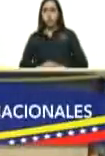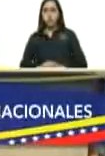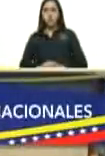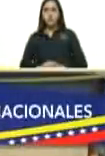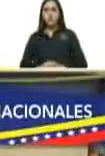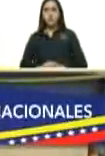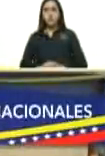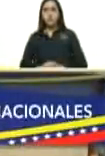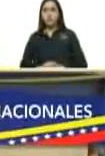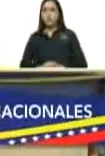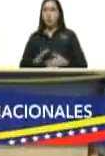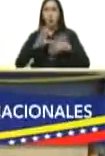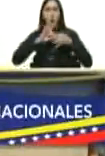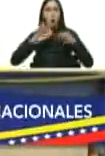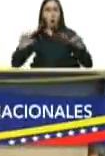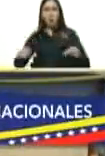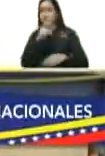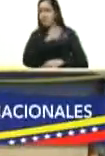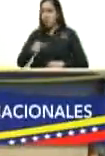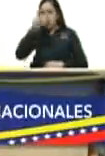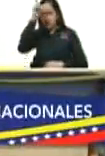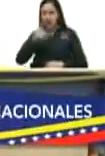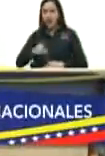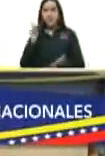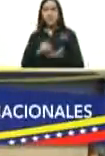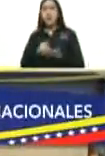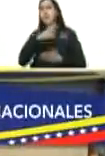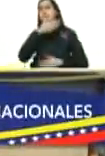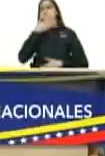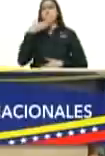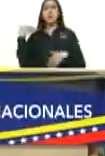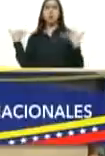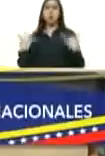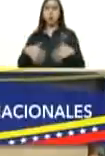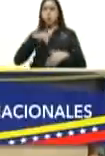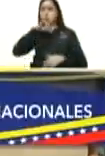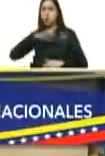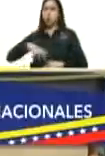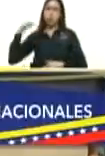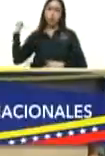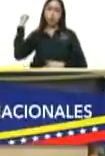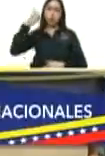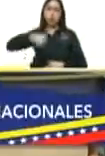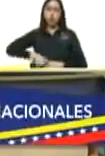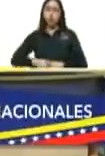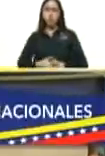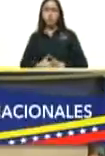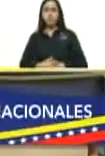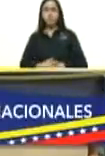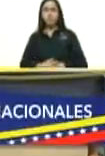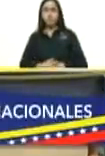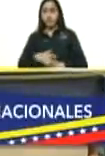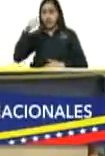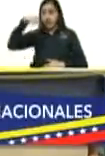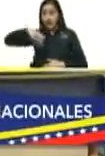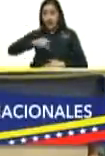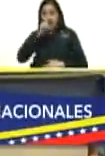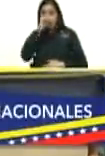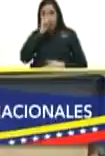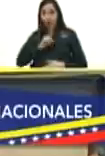olímpicos paralímpicos es la mejor de toda la historia este año